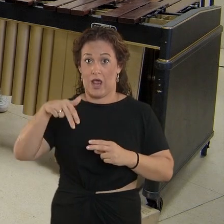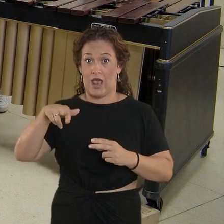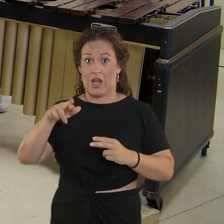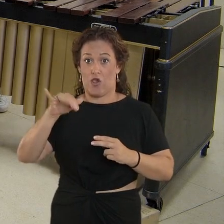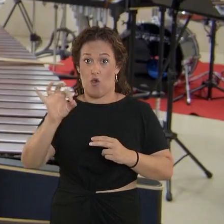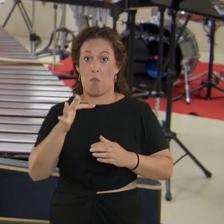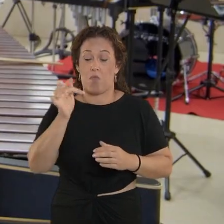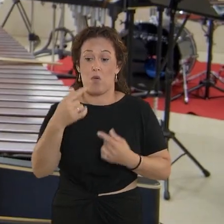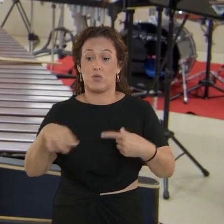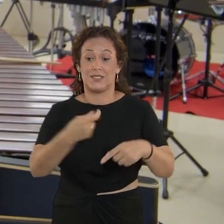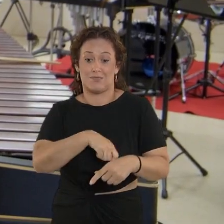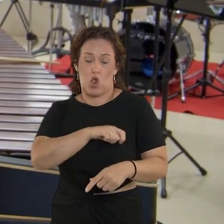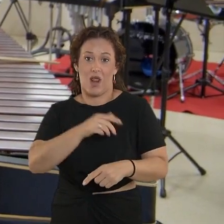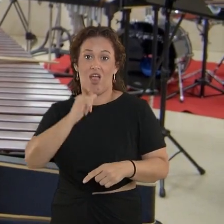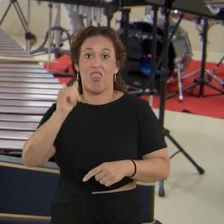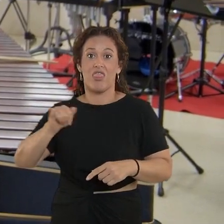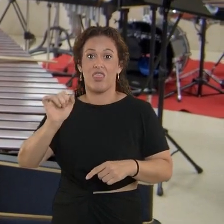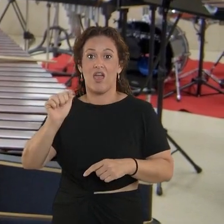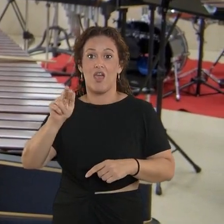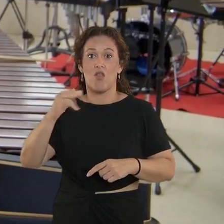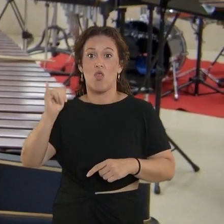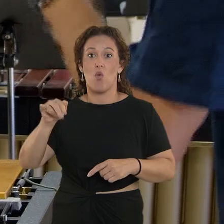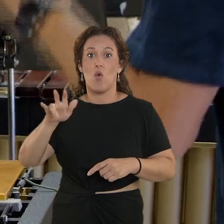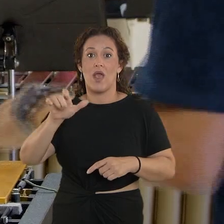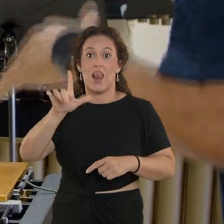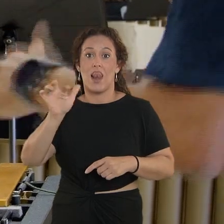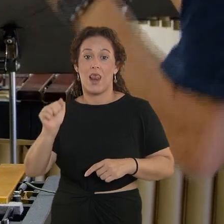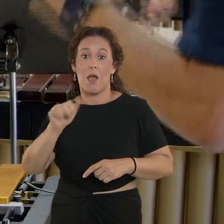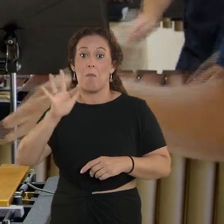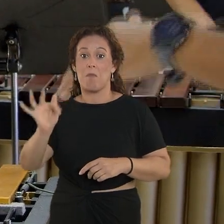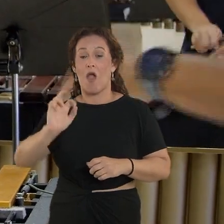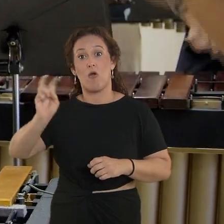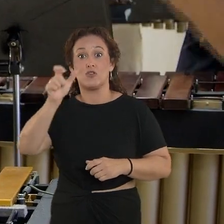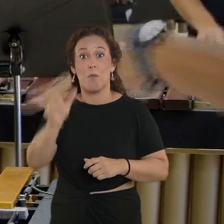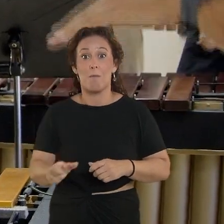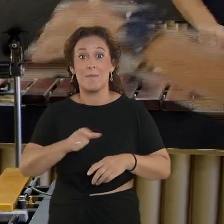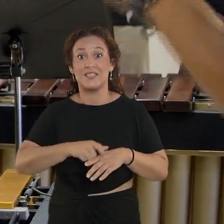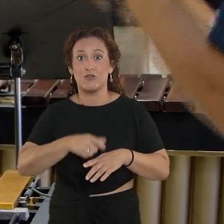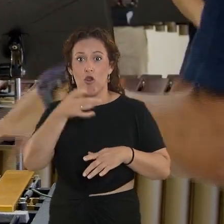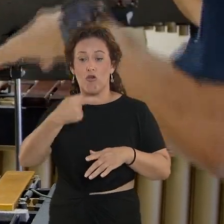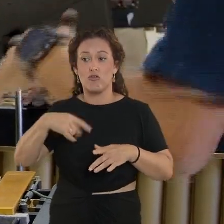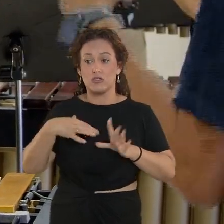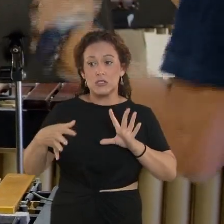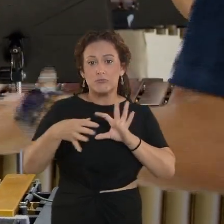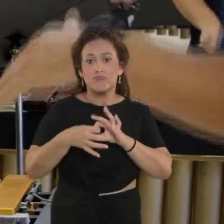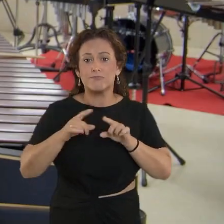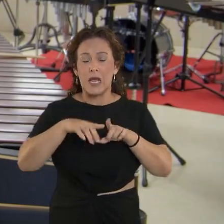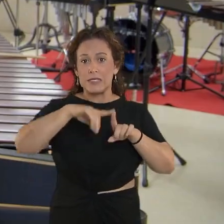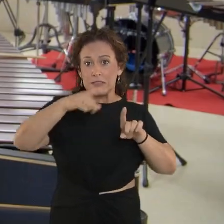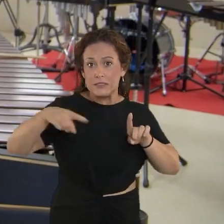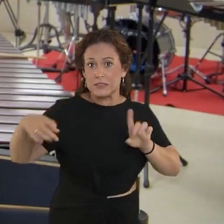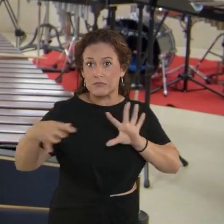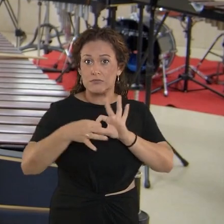zarzuela y después música canaria que tiene que ver con otro personaje que está en la que nos unimos al timple